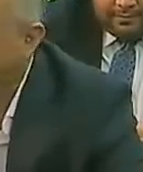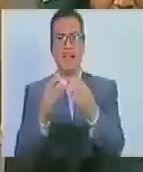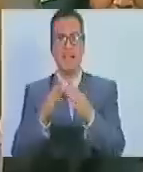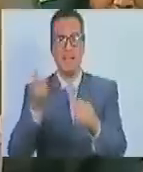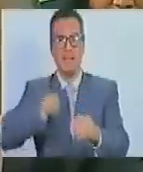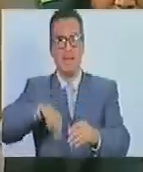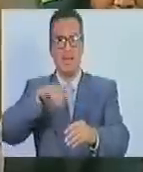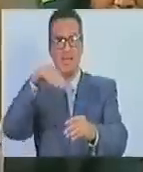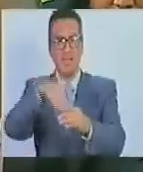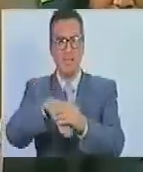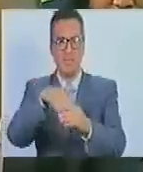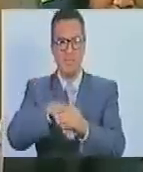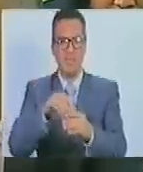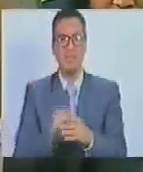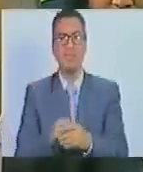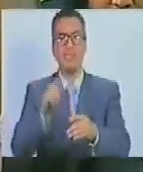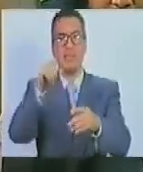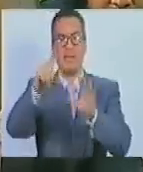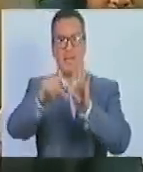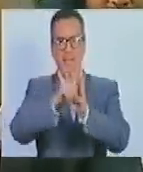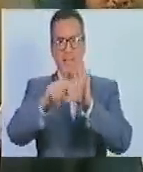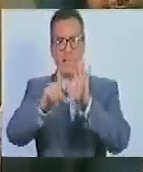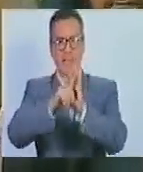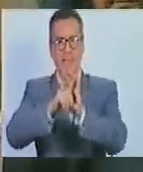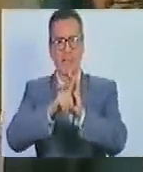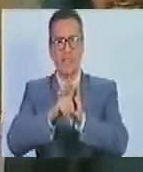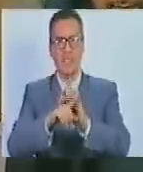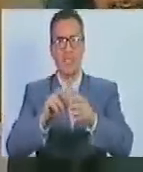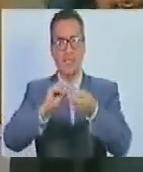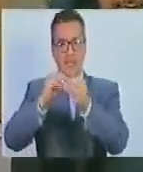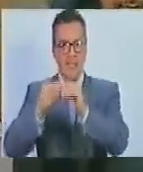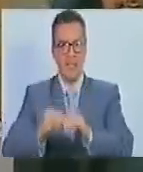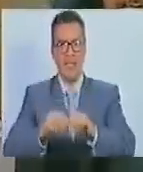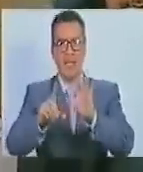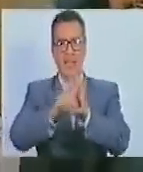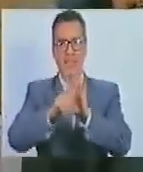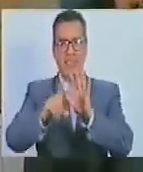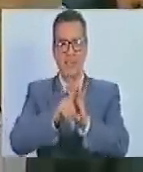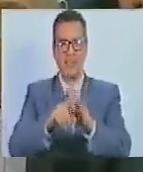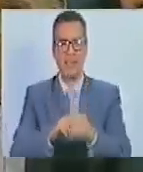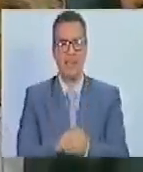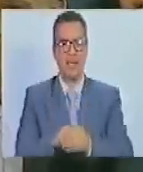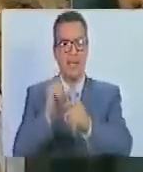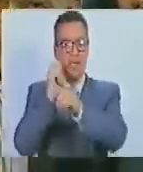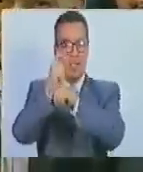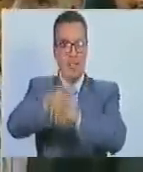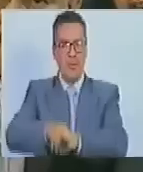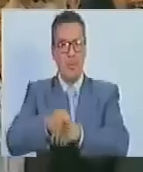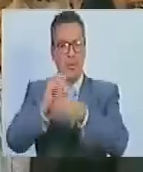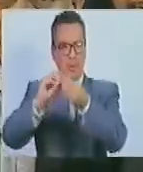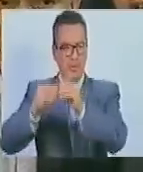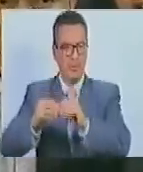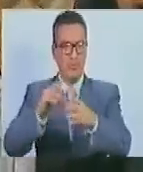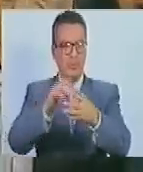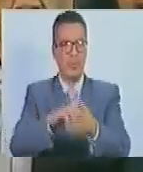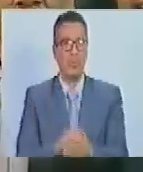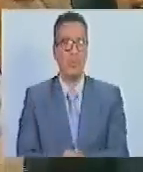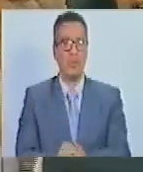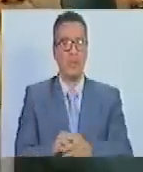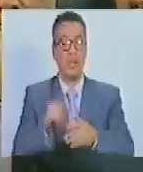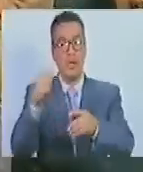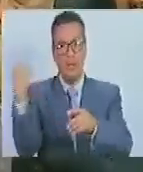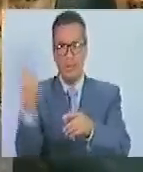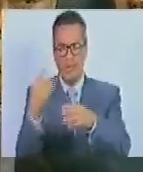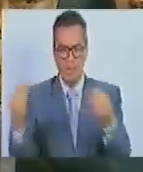nuestros votos esta ley esta reforma del decreto ley de pesca y agricultura así como hemos